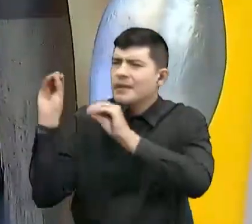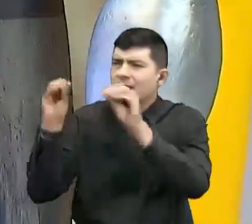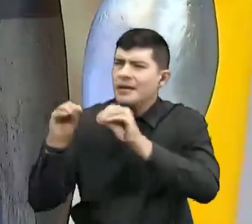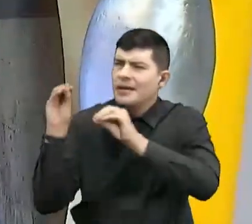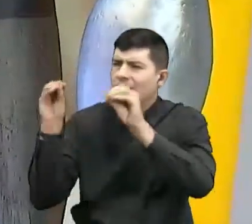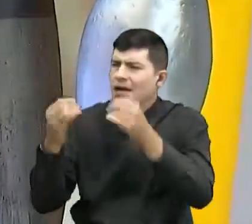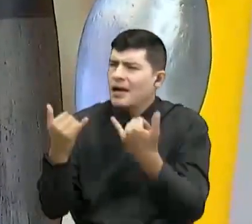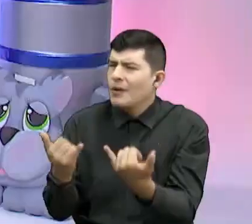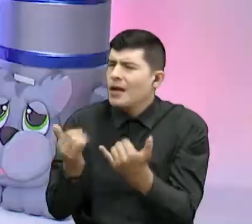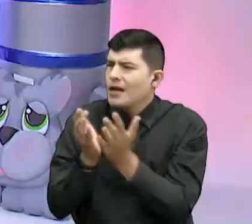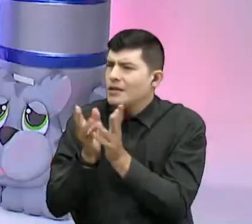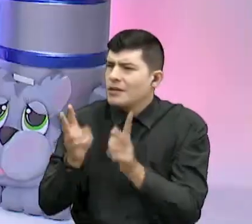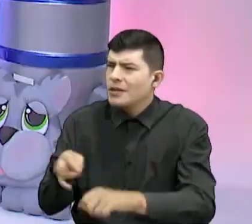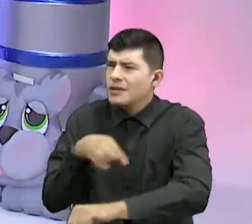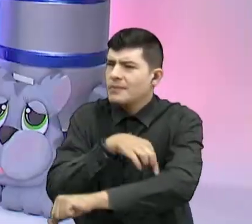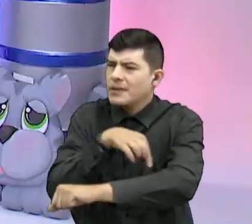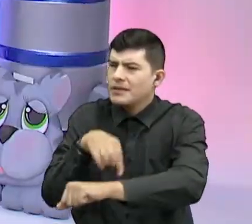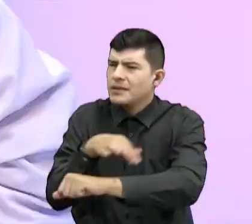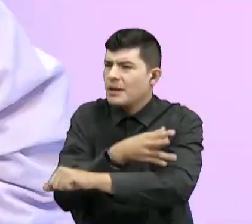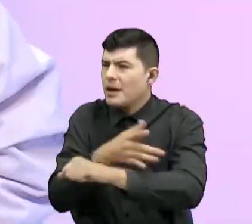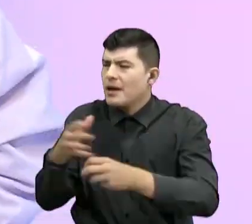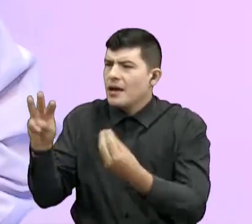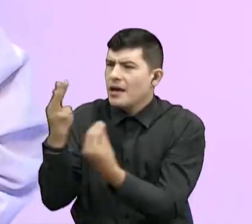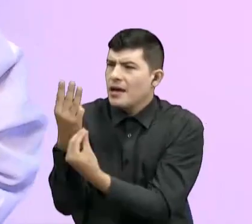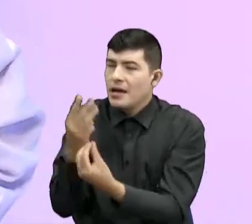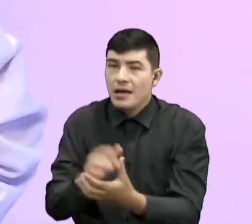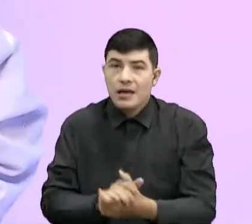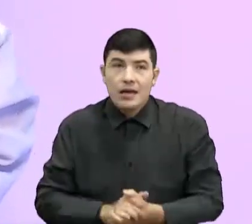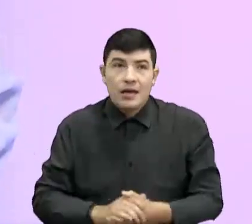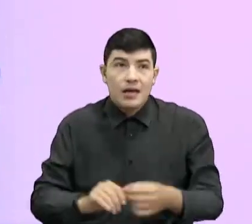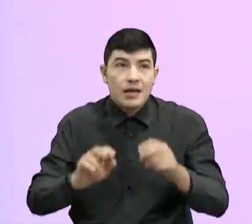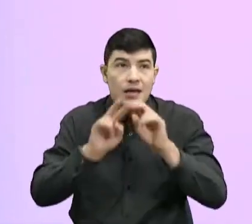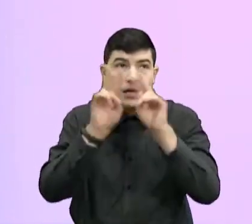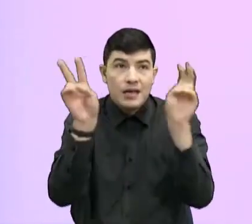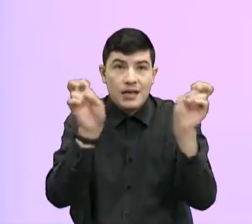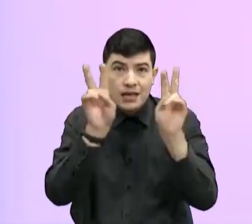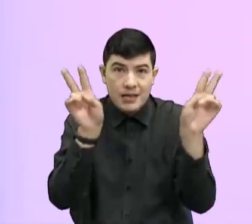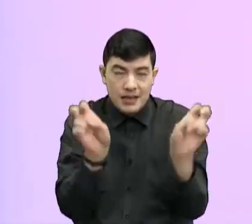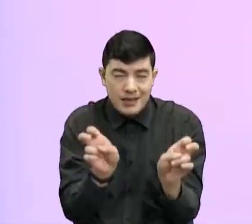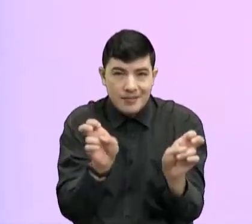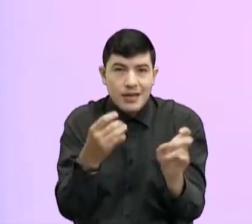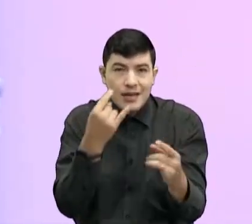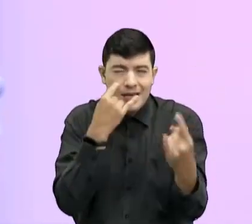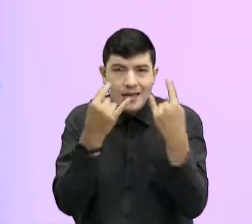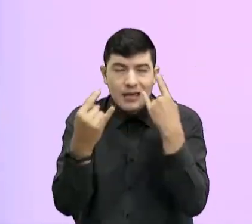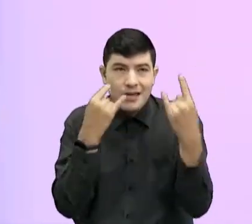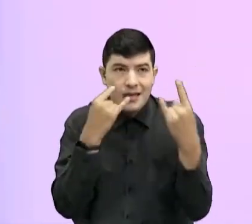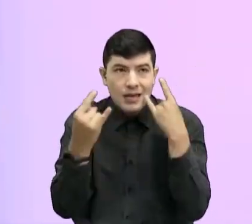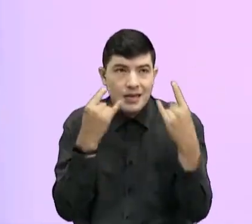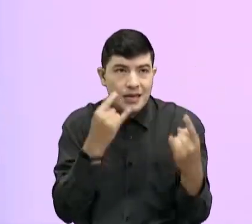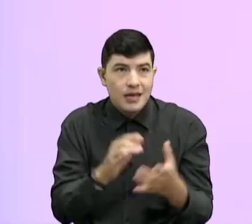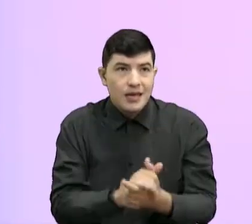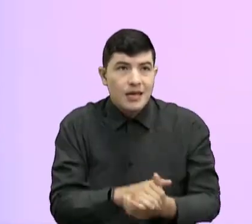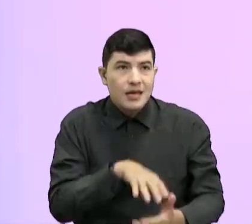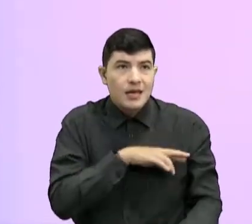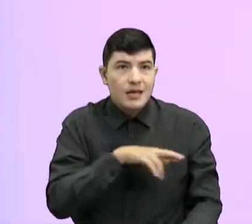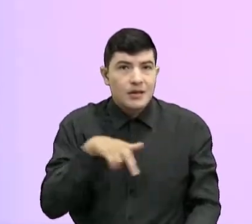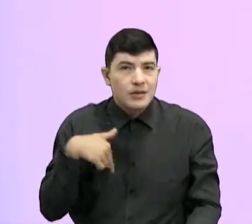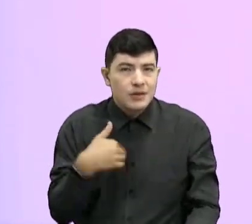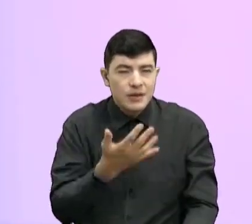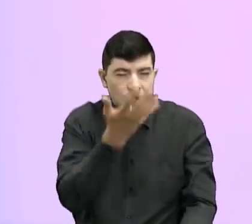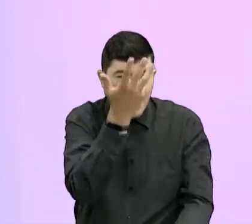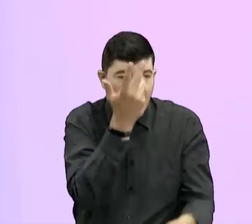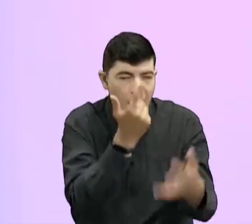de preescolera tercero? Ala, mis queridos niños, va a ser un tema muy interesante, carachas. Acabamos de examinar a Arianita